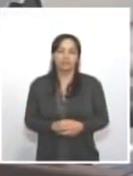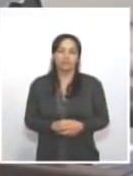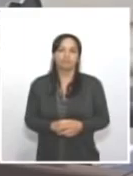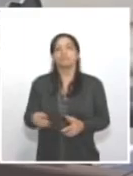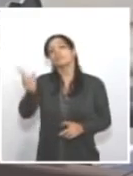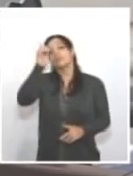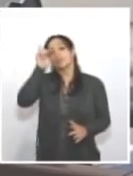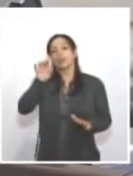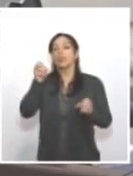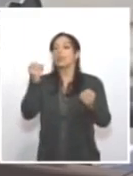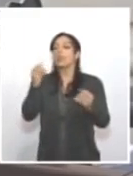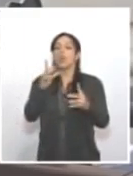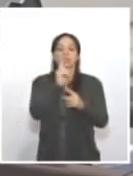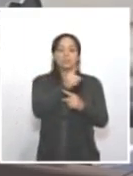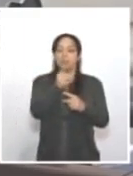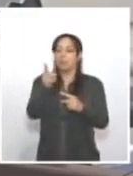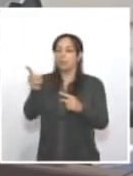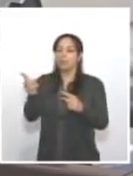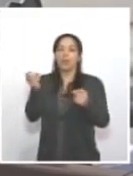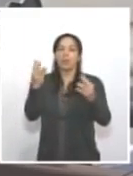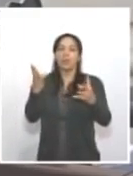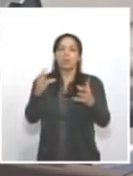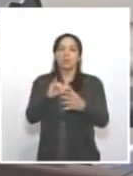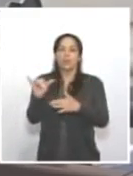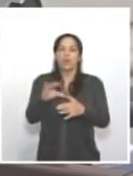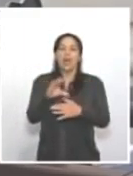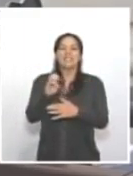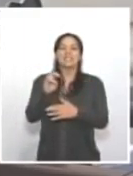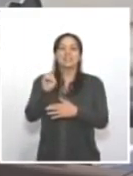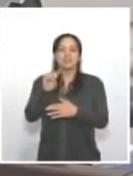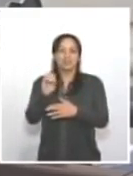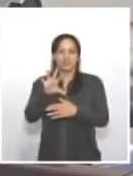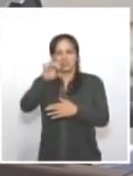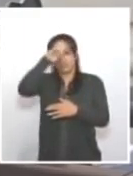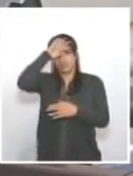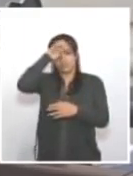Ministerio de Minas?